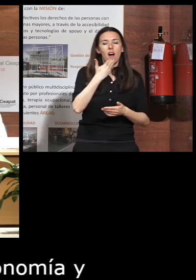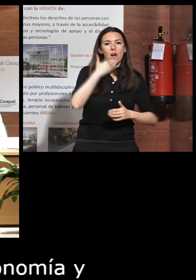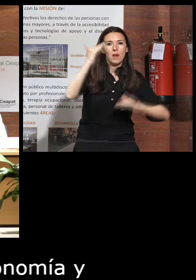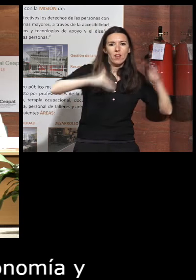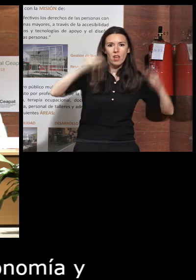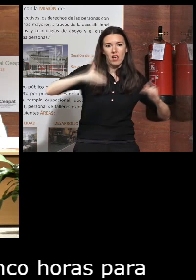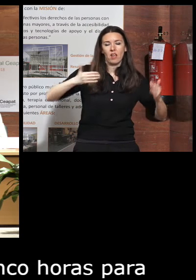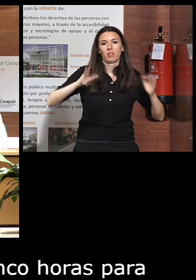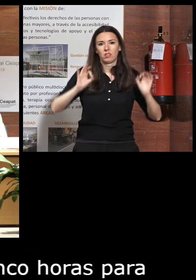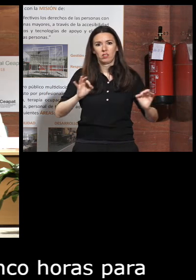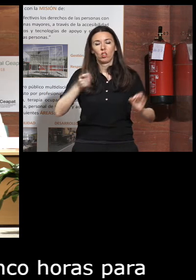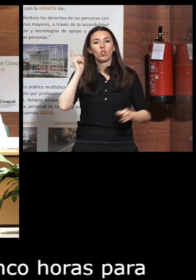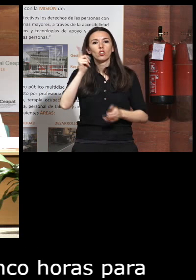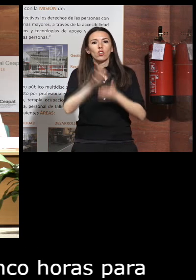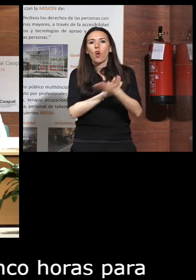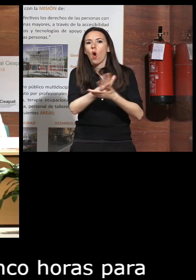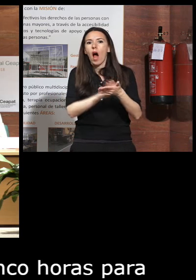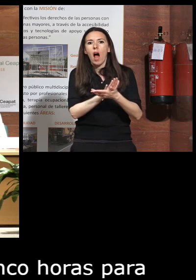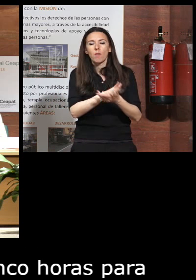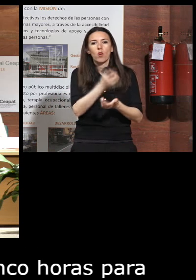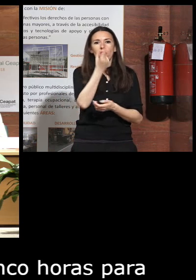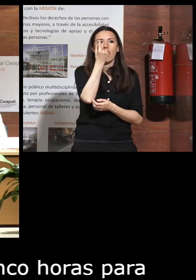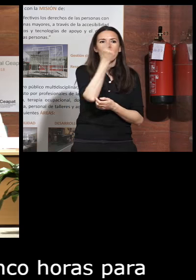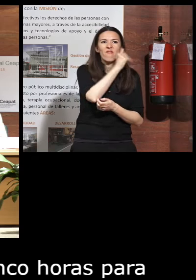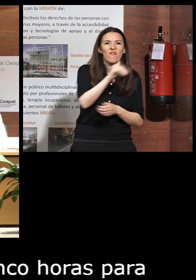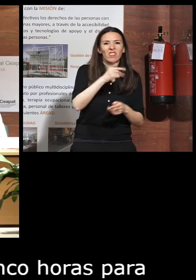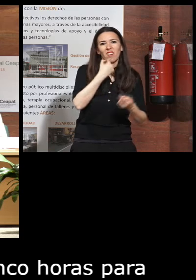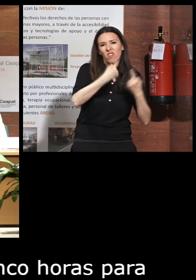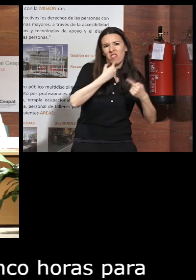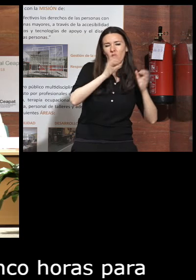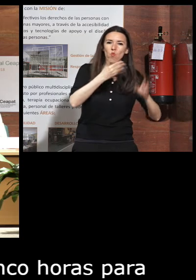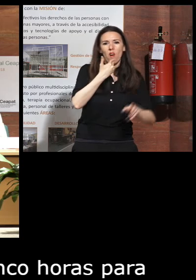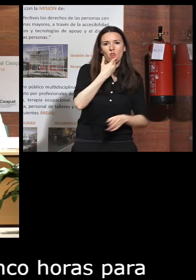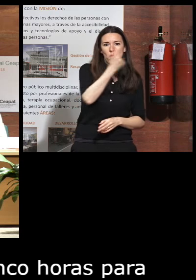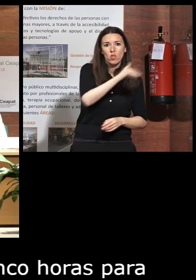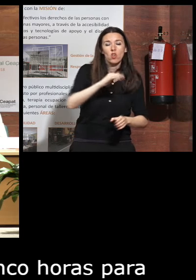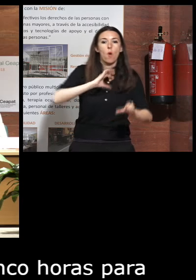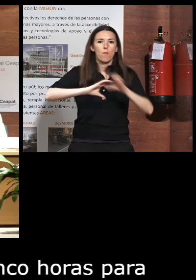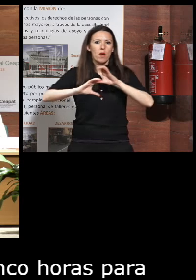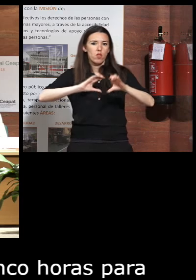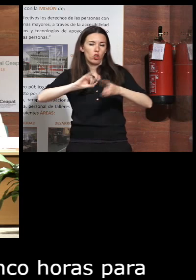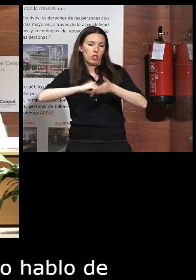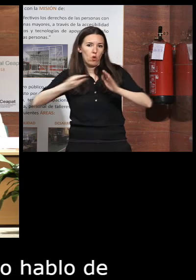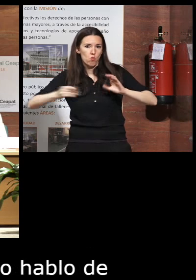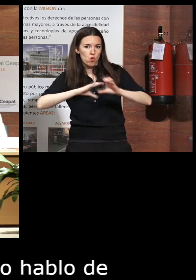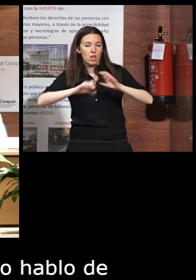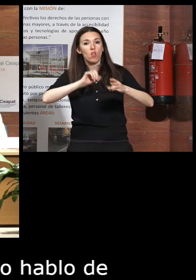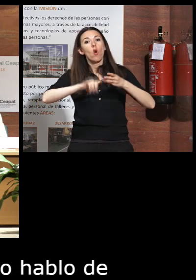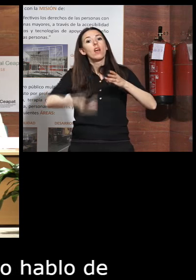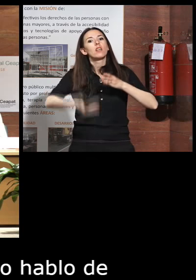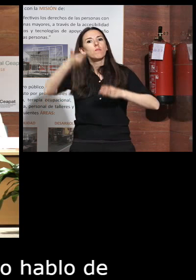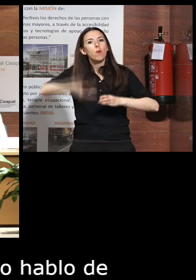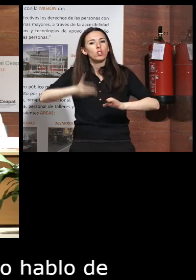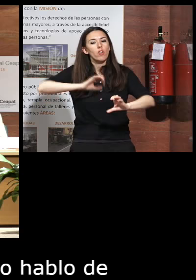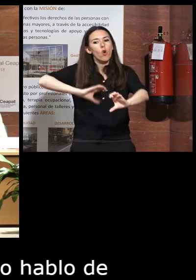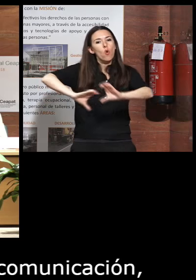solo hablo de infantilización hablo de los medios de comunicación hablo de la importancia de la comunicación con